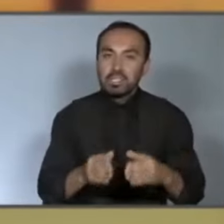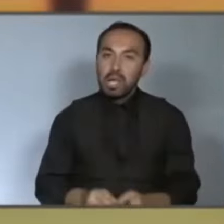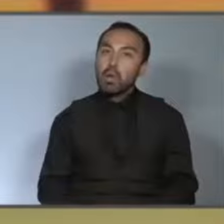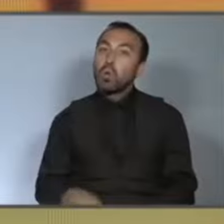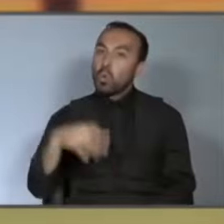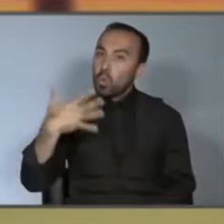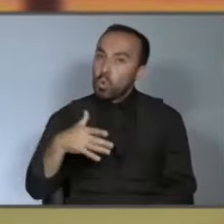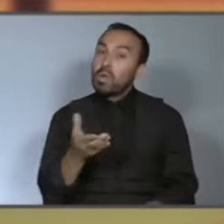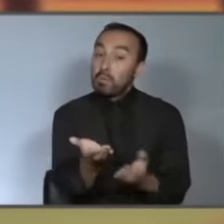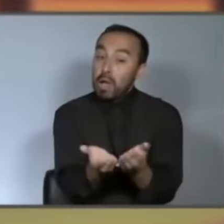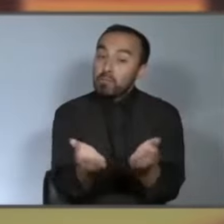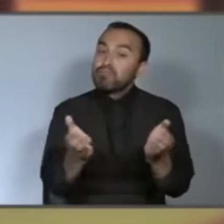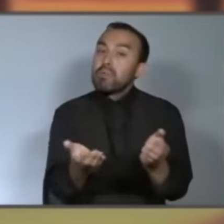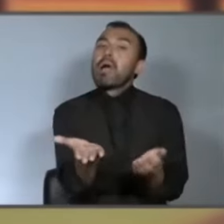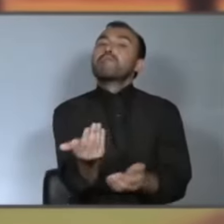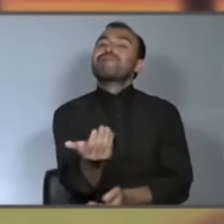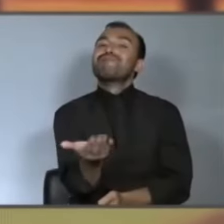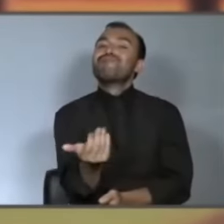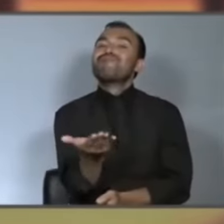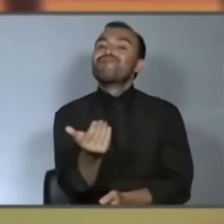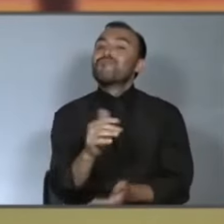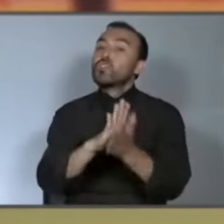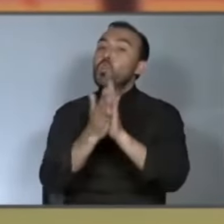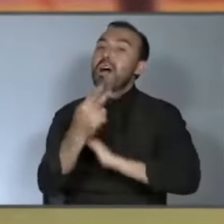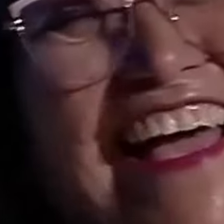¿El pocillo te lo va a cobrar el resto de su vida?